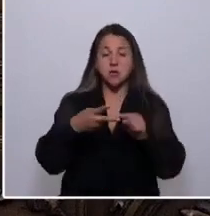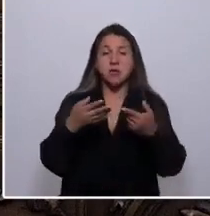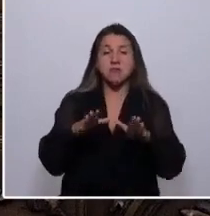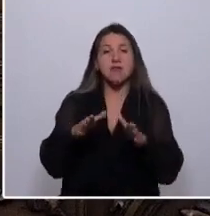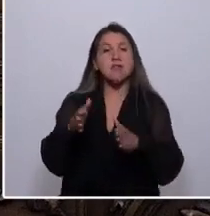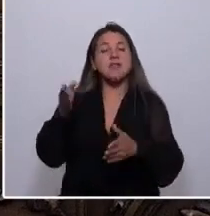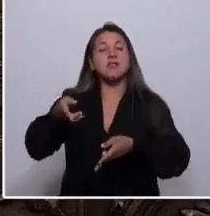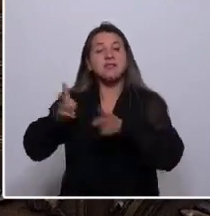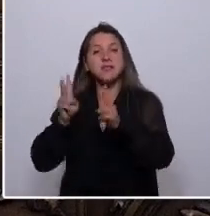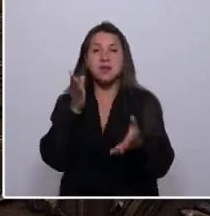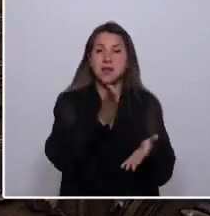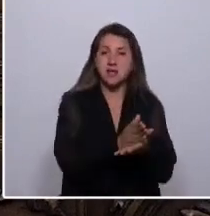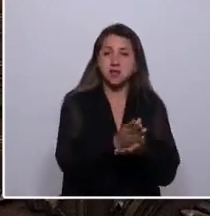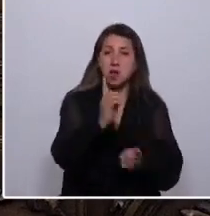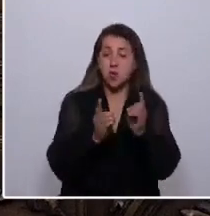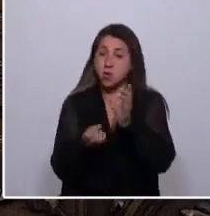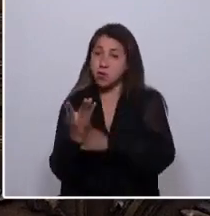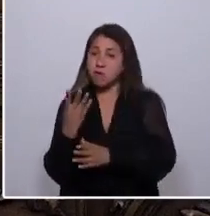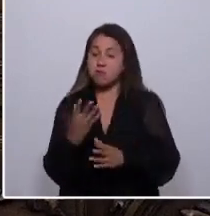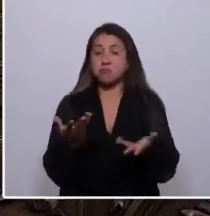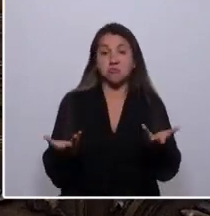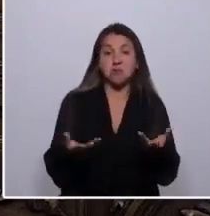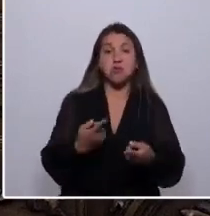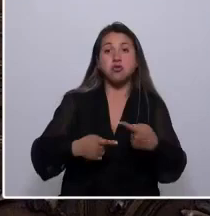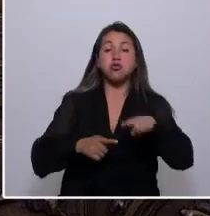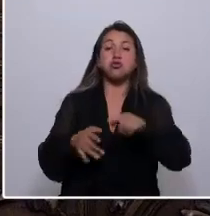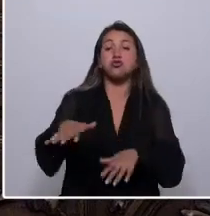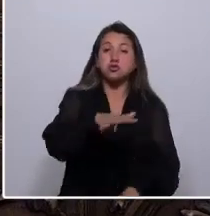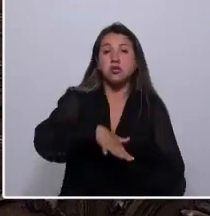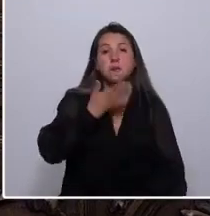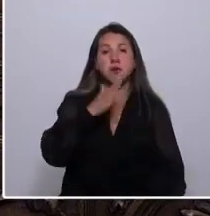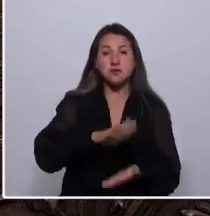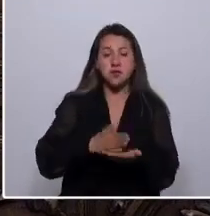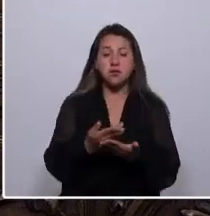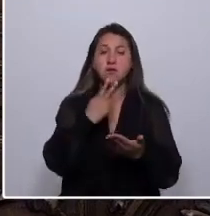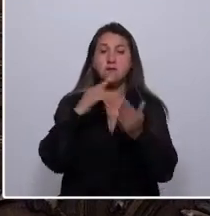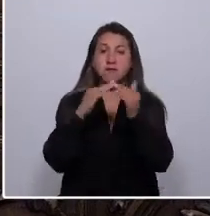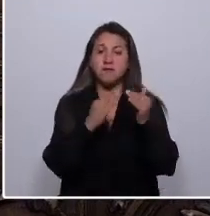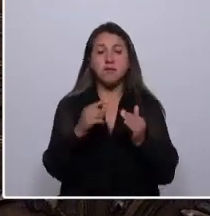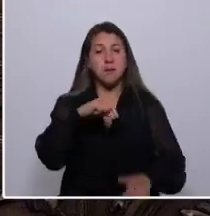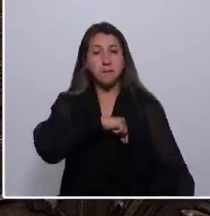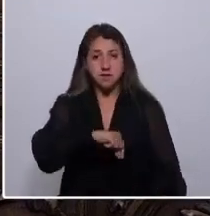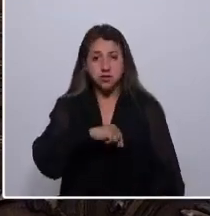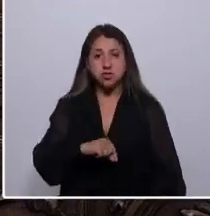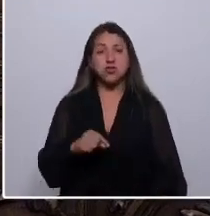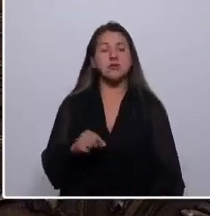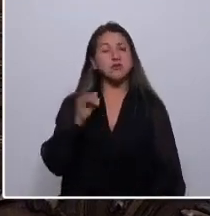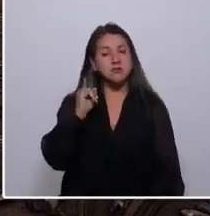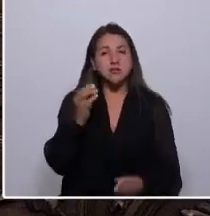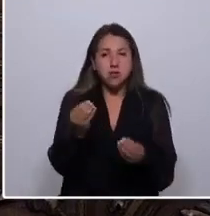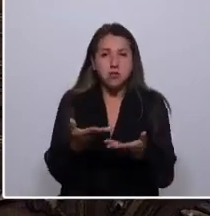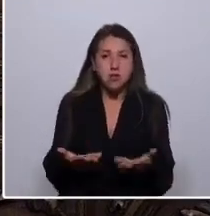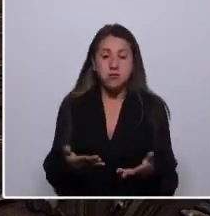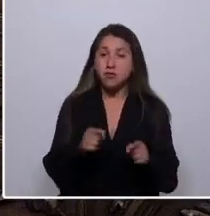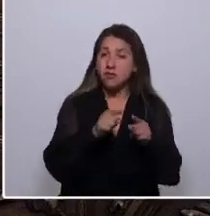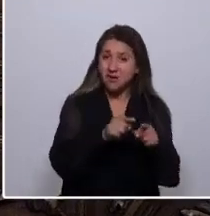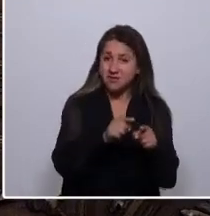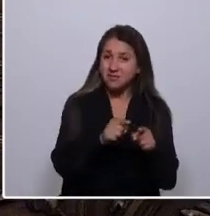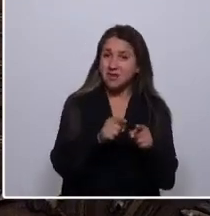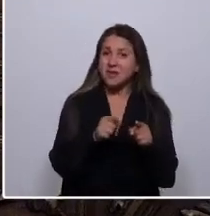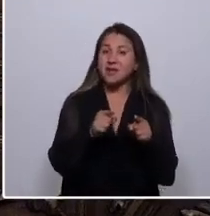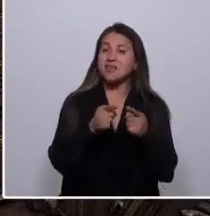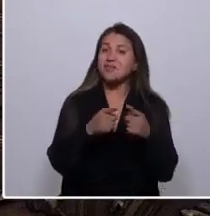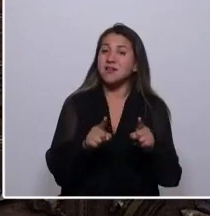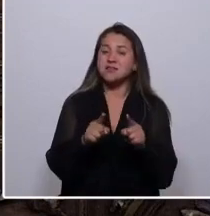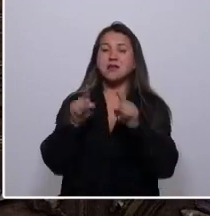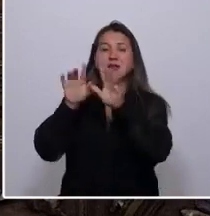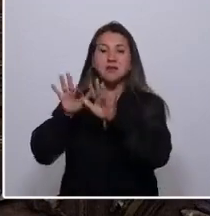derechos, algunos nuevos y modernos. Otros sociales, mejor salud, vivienda, pensiones. absolutamente, y esa es la diferencia de escribir